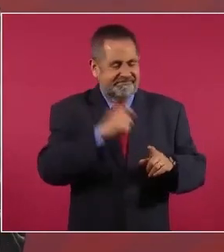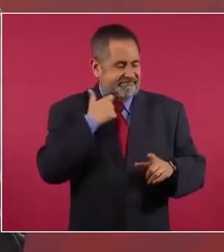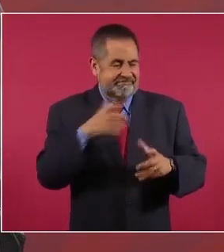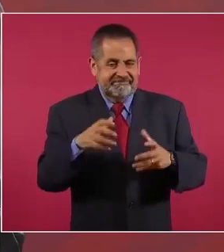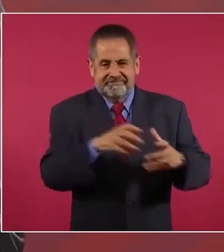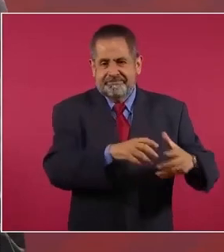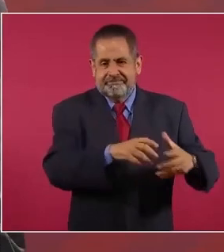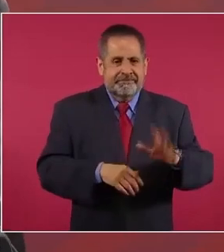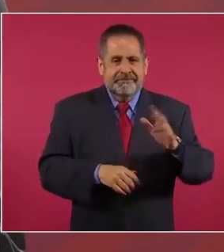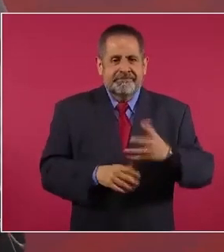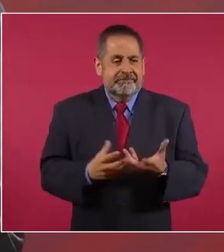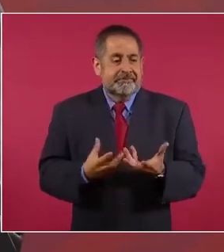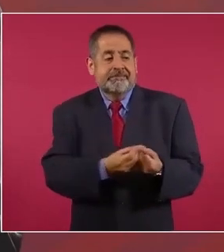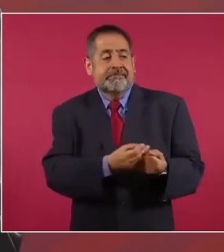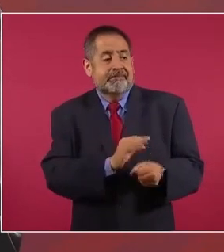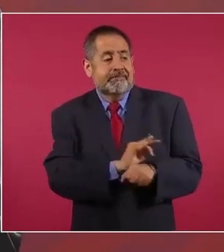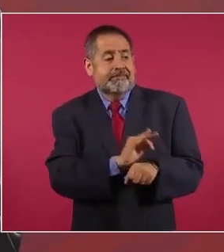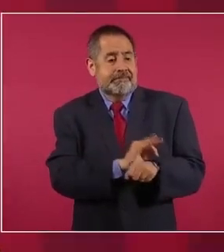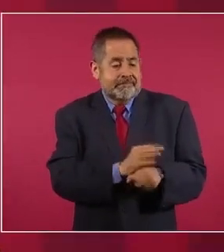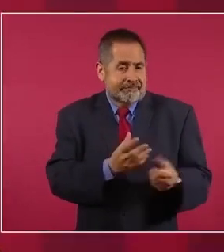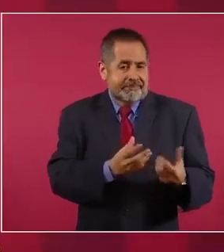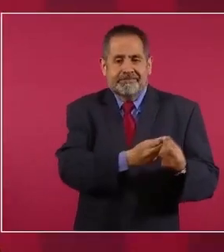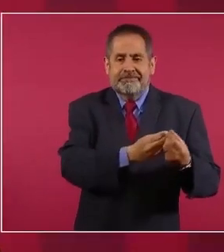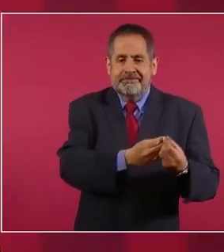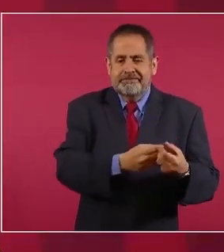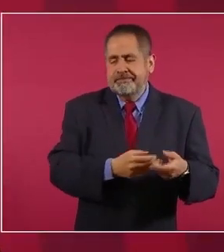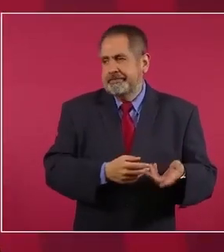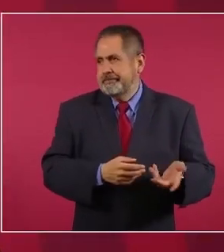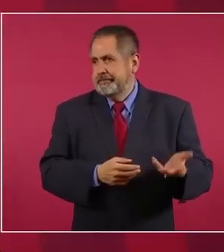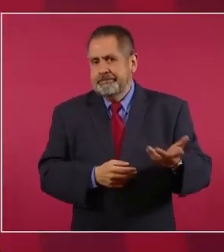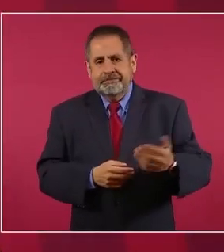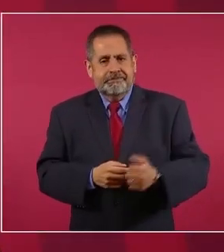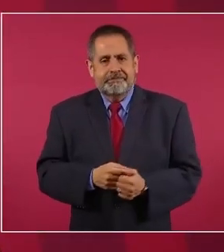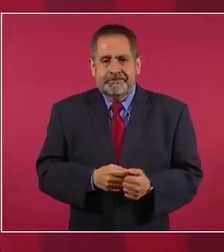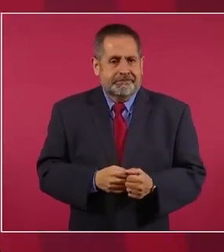del lado de los